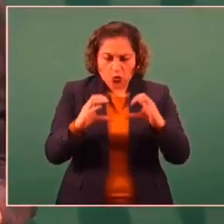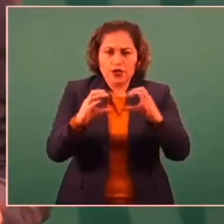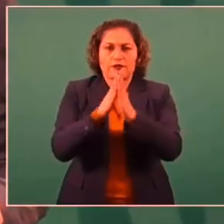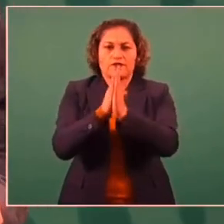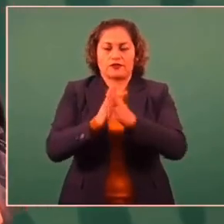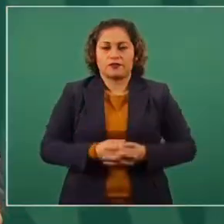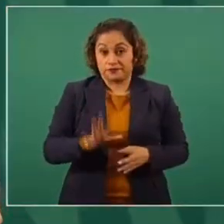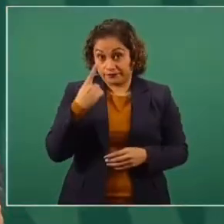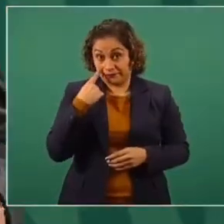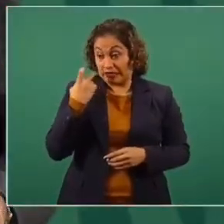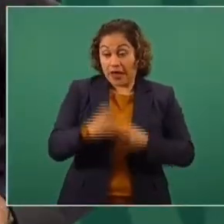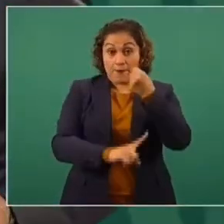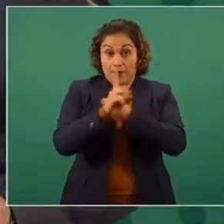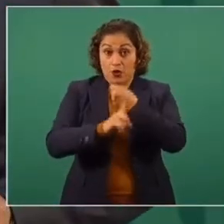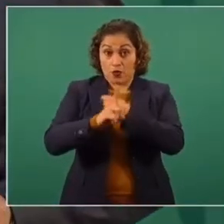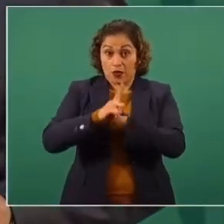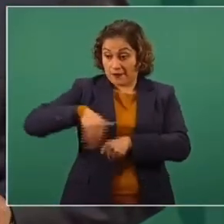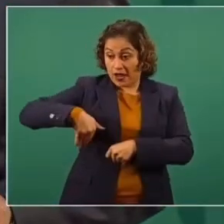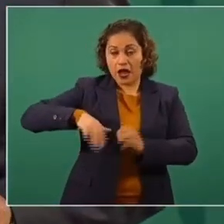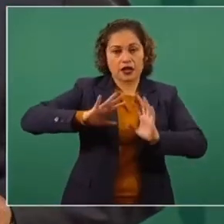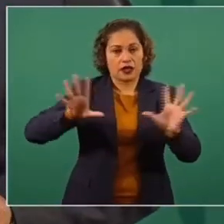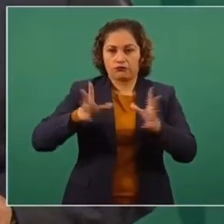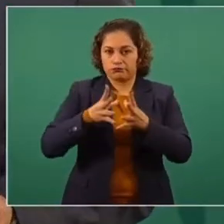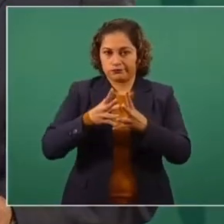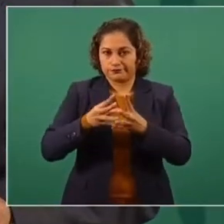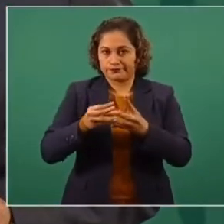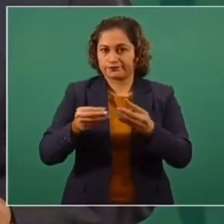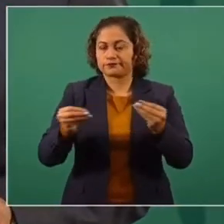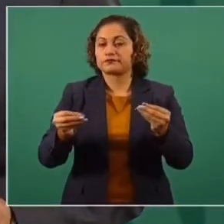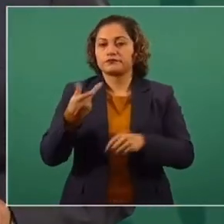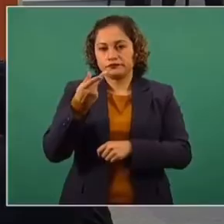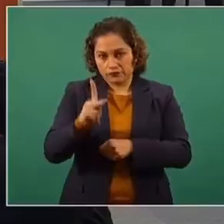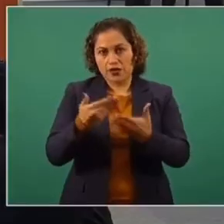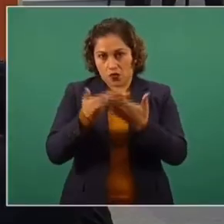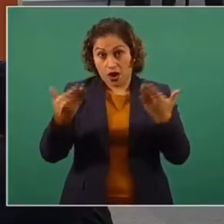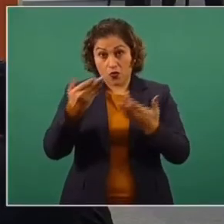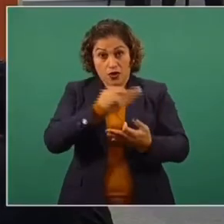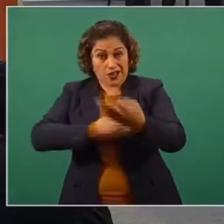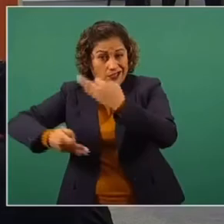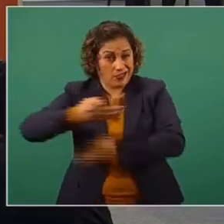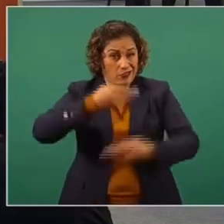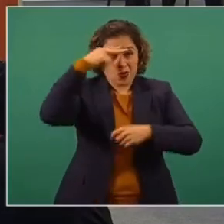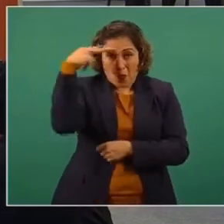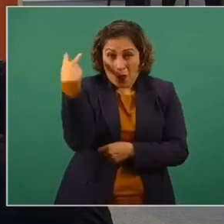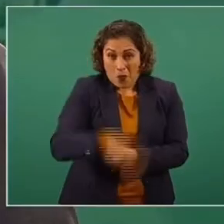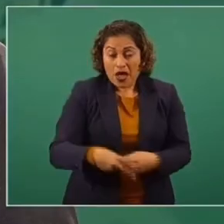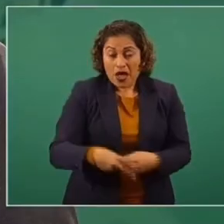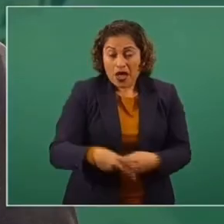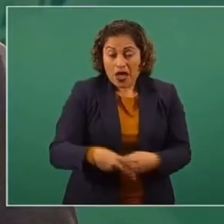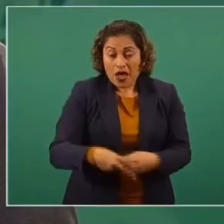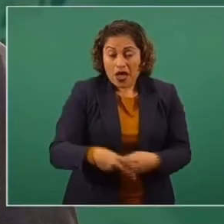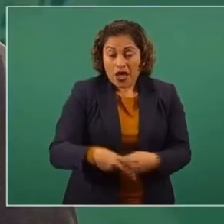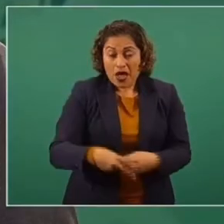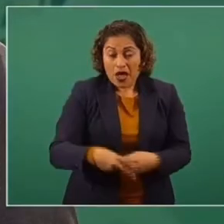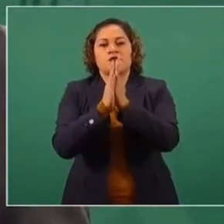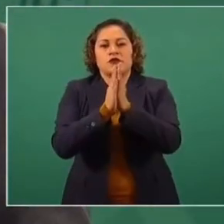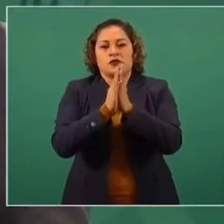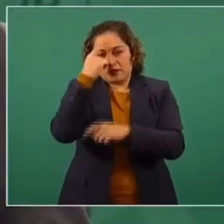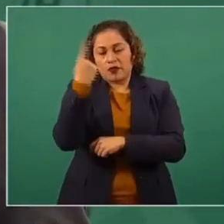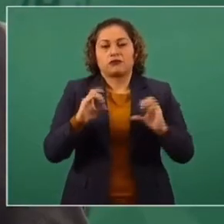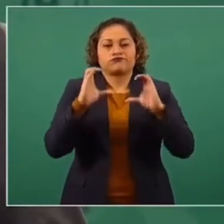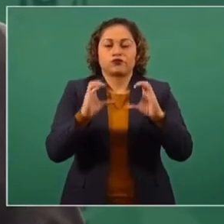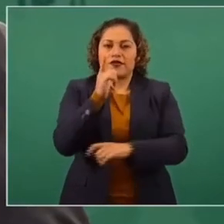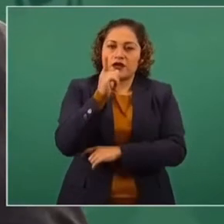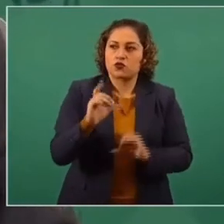Ya está resuelto prácticamente el problema. Pero vamos todos a ayudar para tener reservas y estar